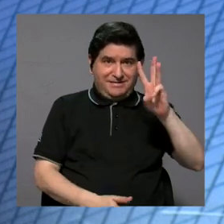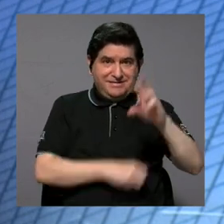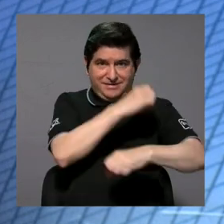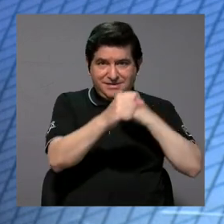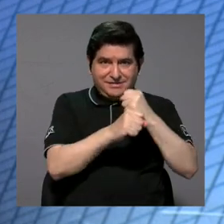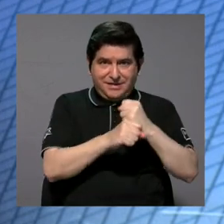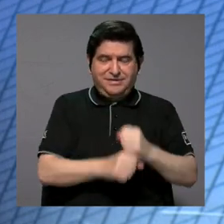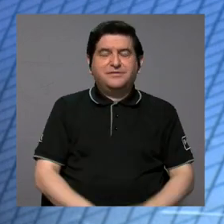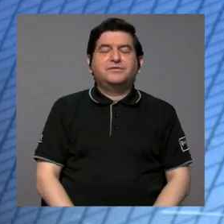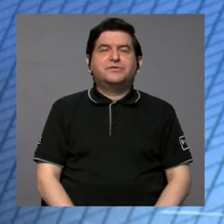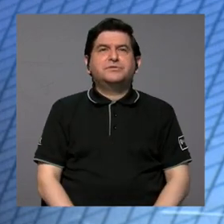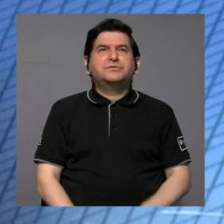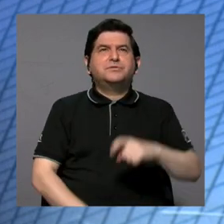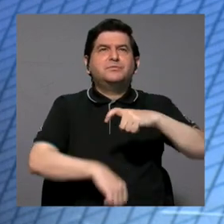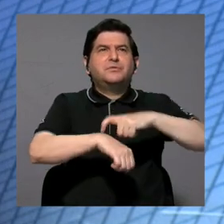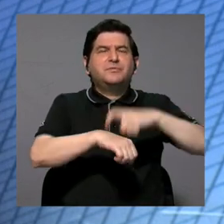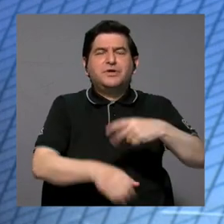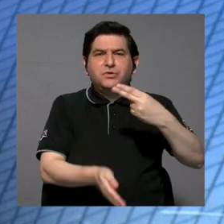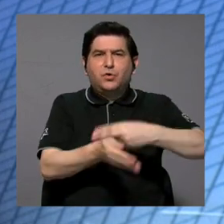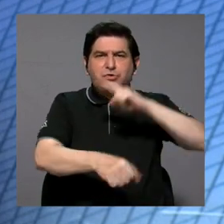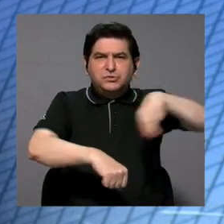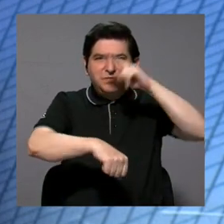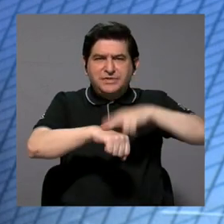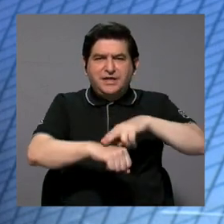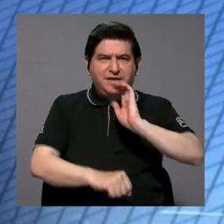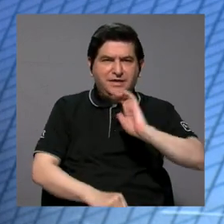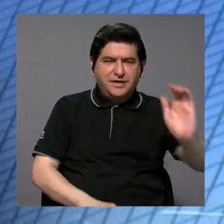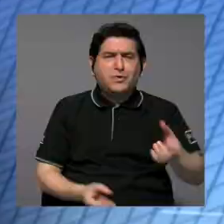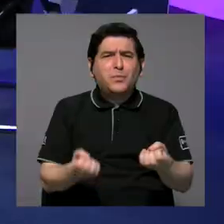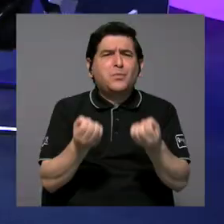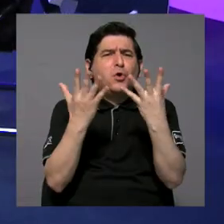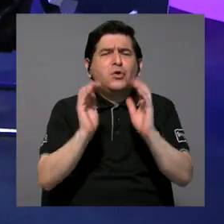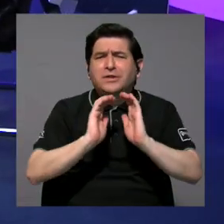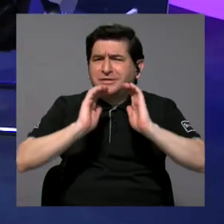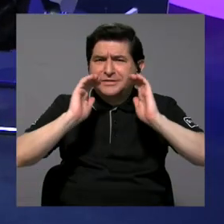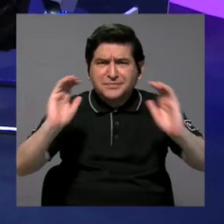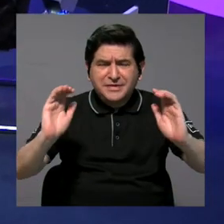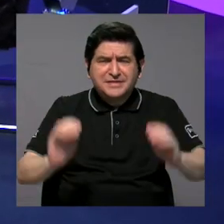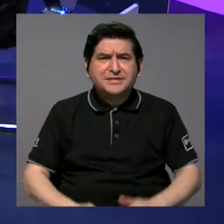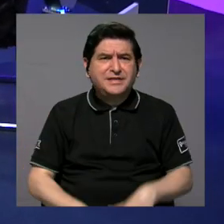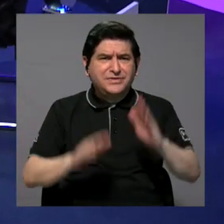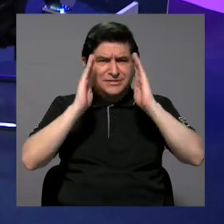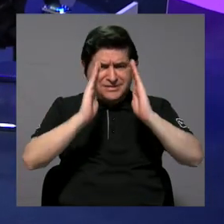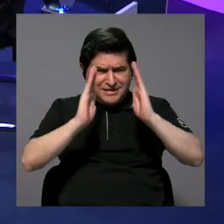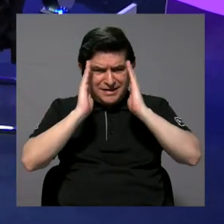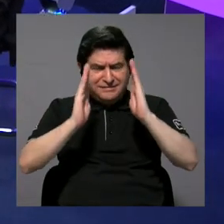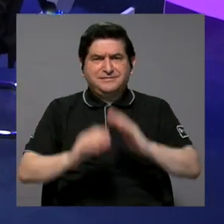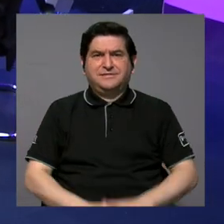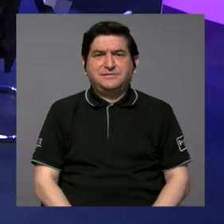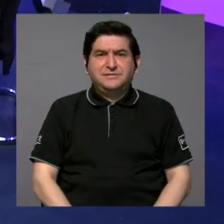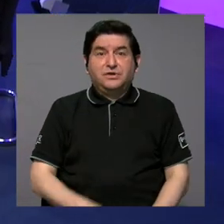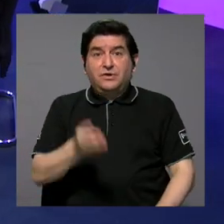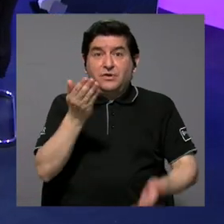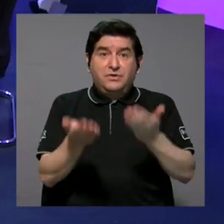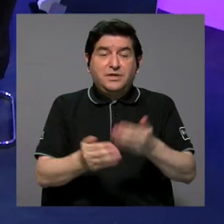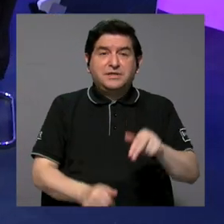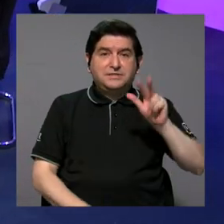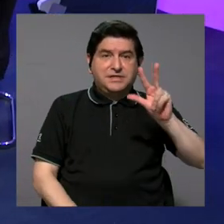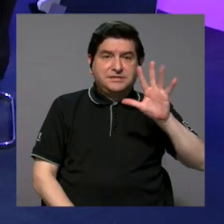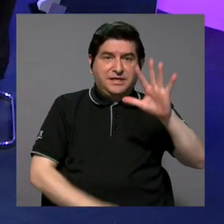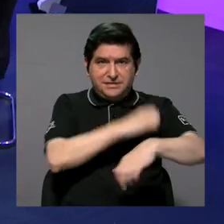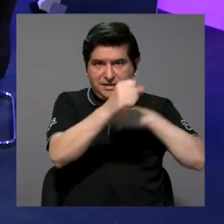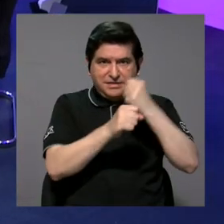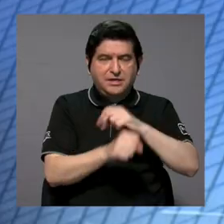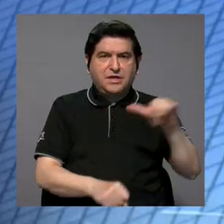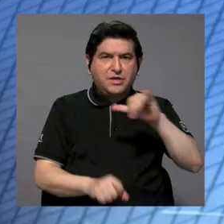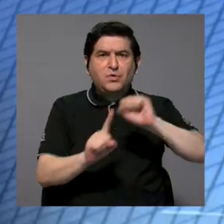que efectivamente el Hospital Nacional de Niños estaba recibiendo demasiados niños y niñas y lamentablemente tendríamos que decir que de repente en 35 años volvemos a ver